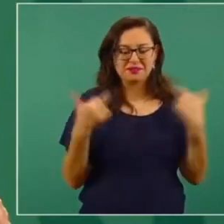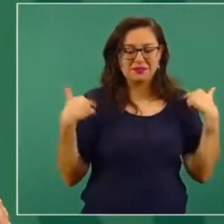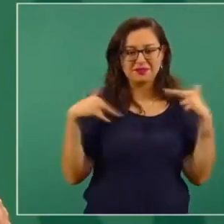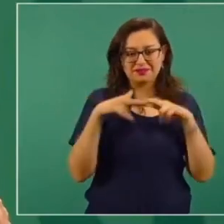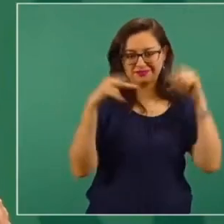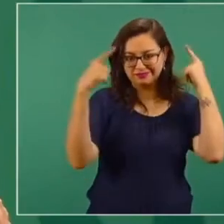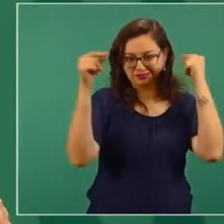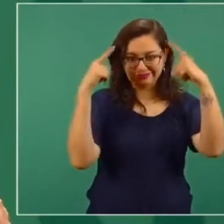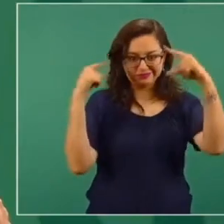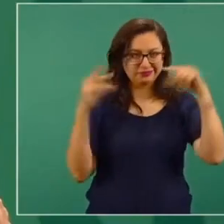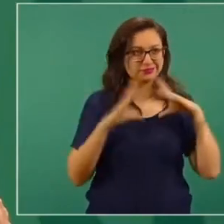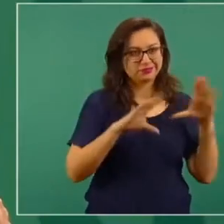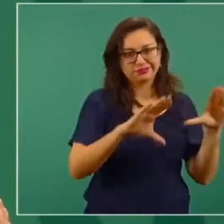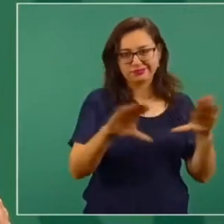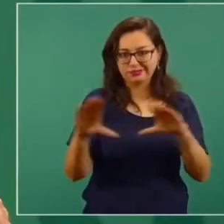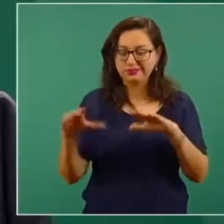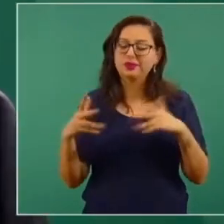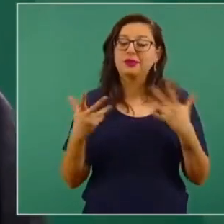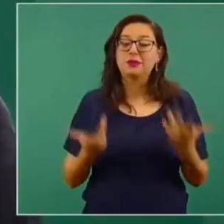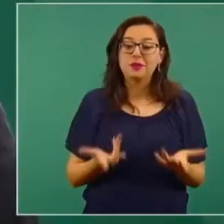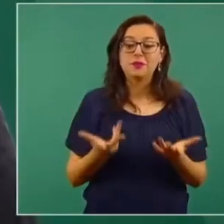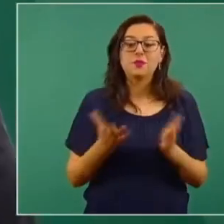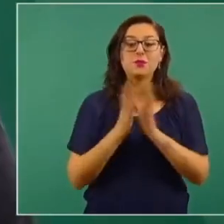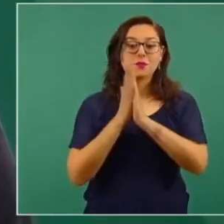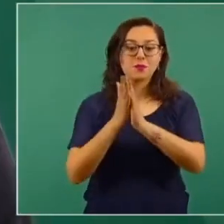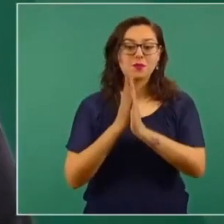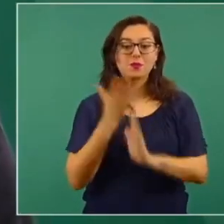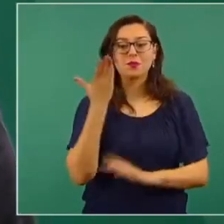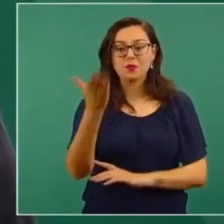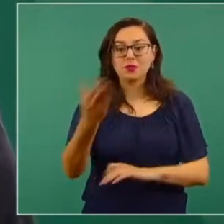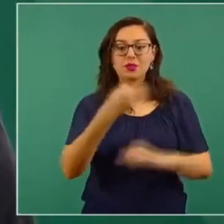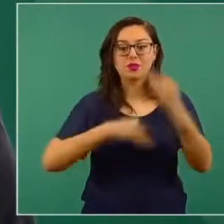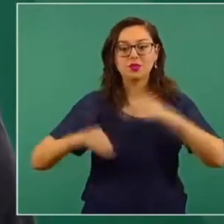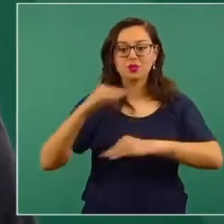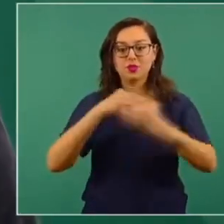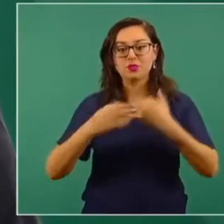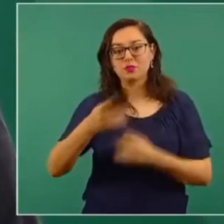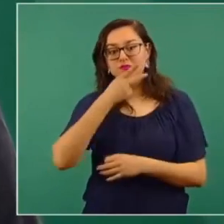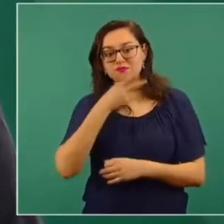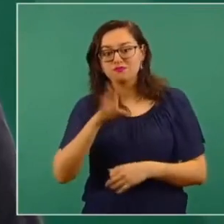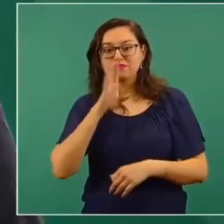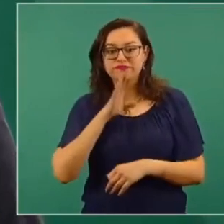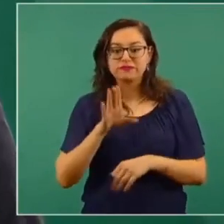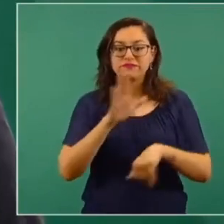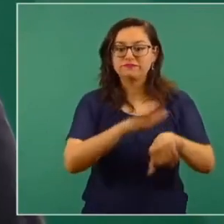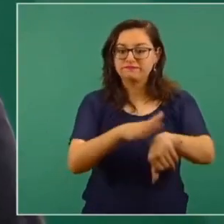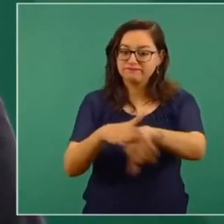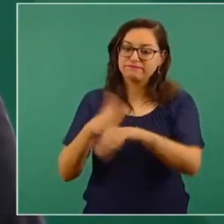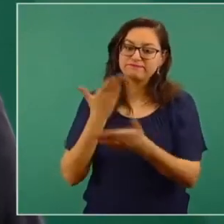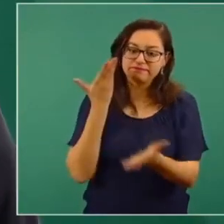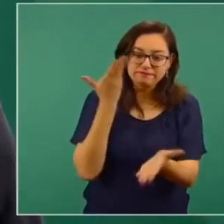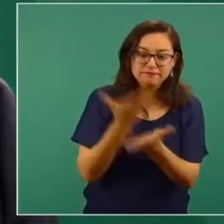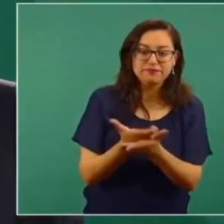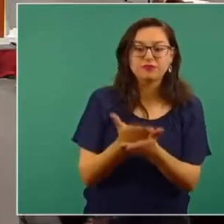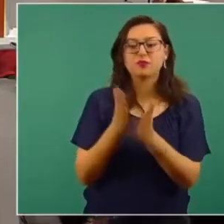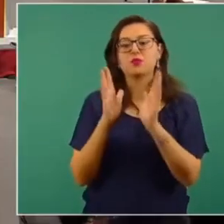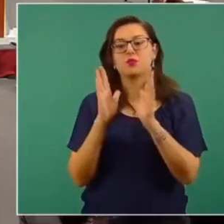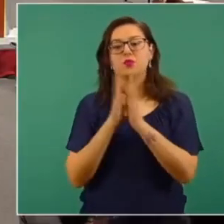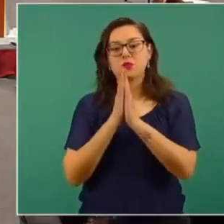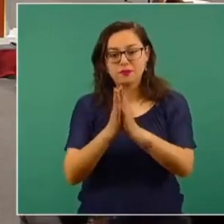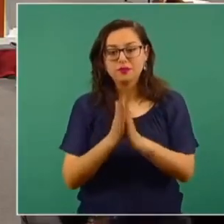gradual va a ser a veces presencial a veces a distancia entonces esa